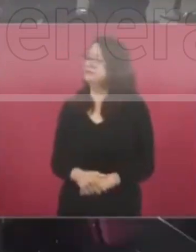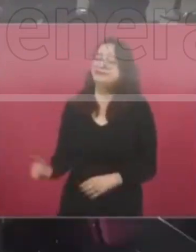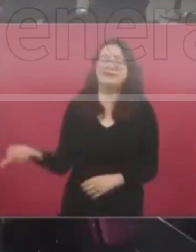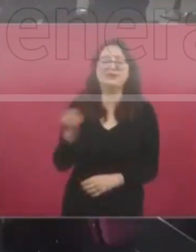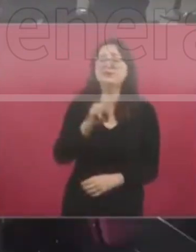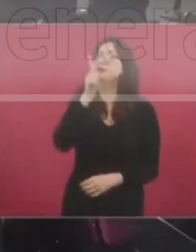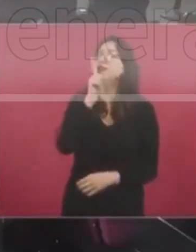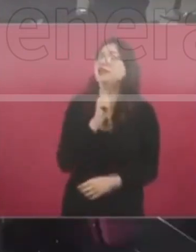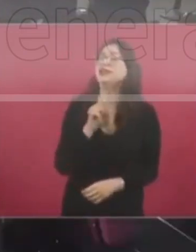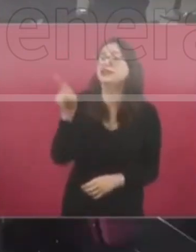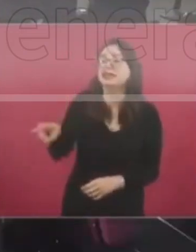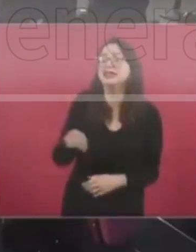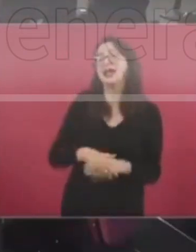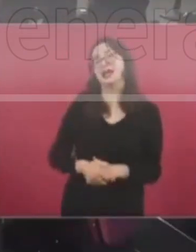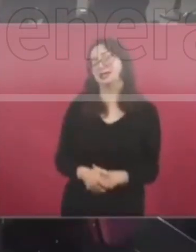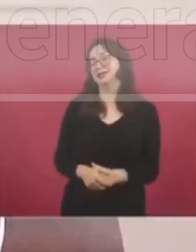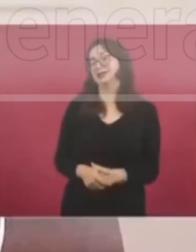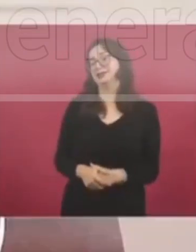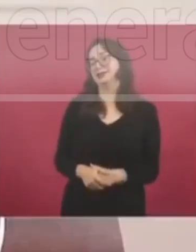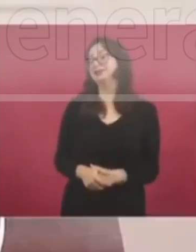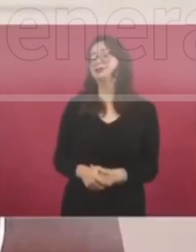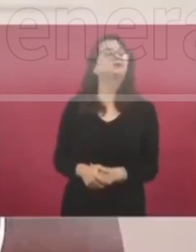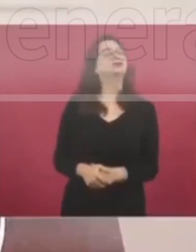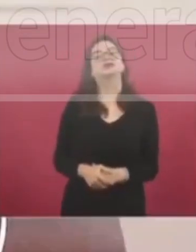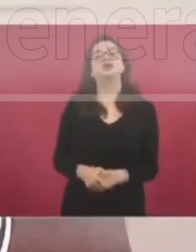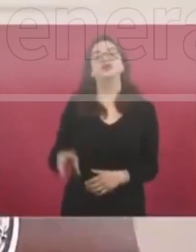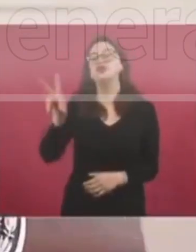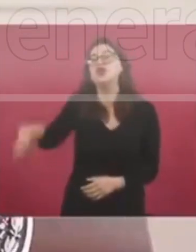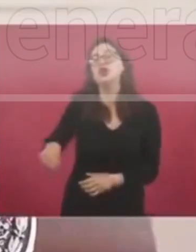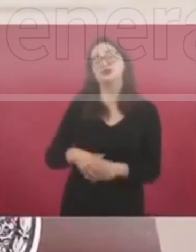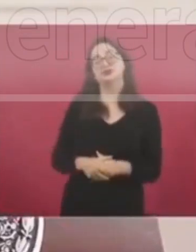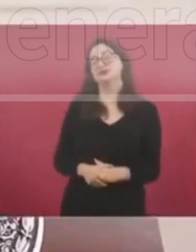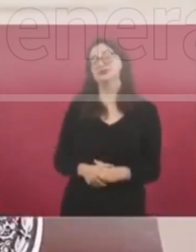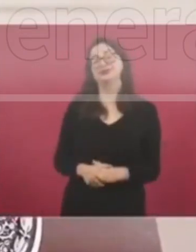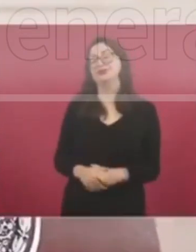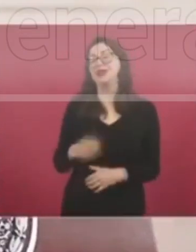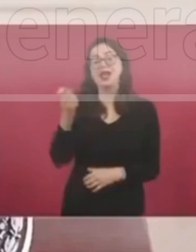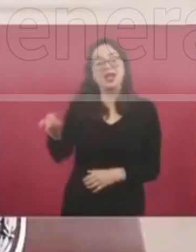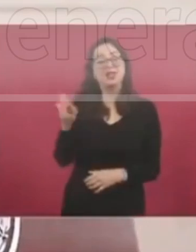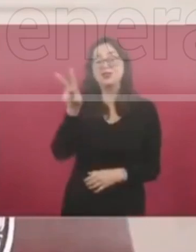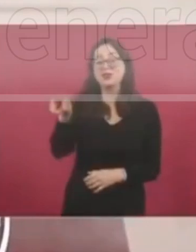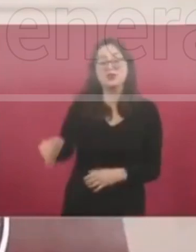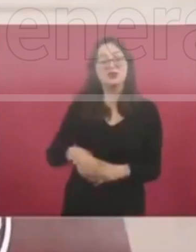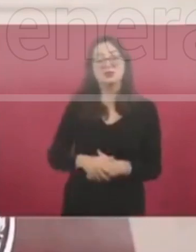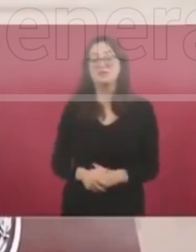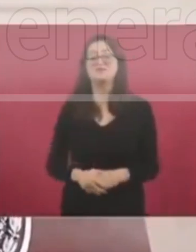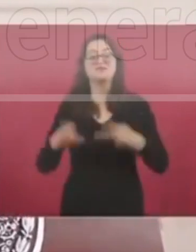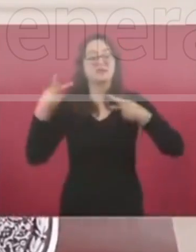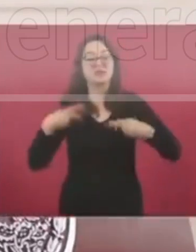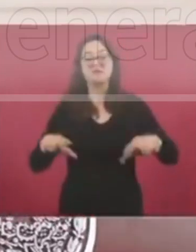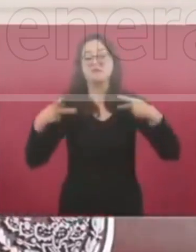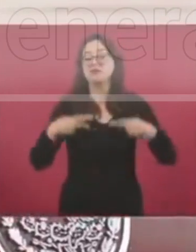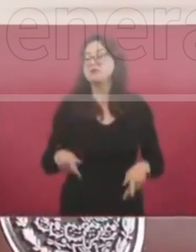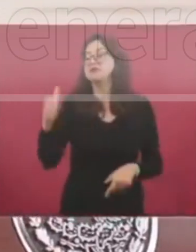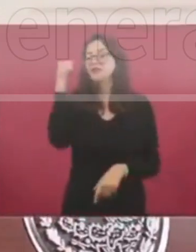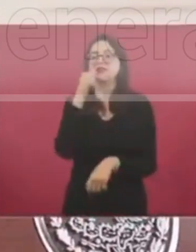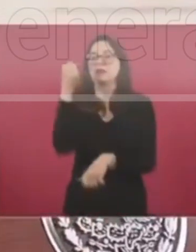ellos deben de saber no si alguno sabe no el general y a mí la gente me dice todo